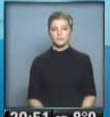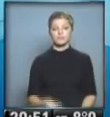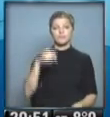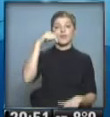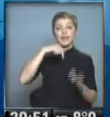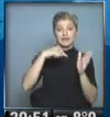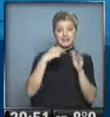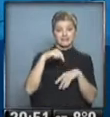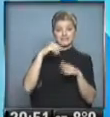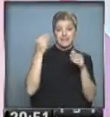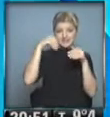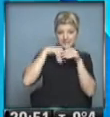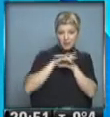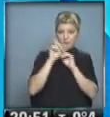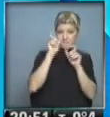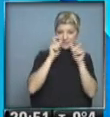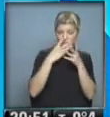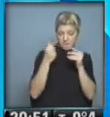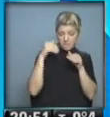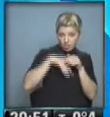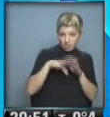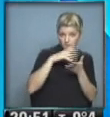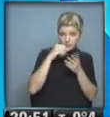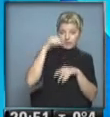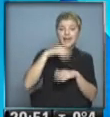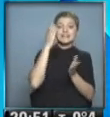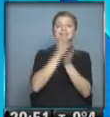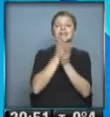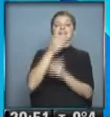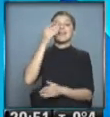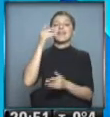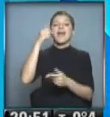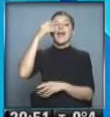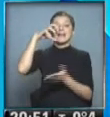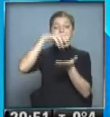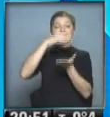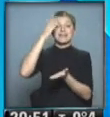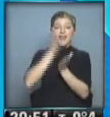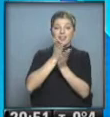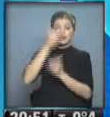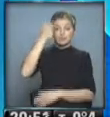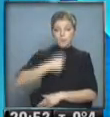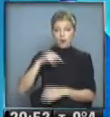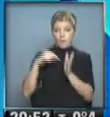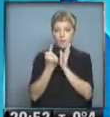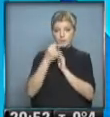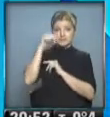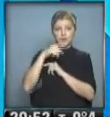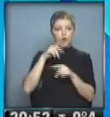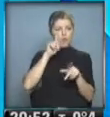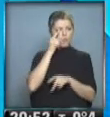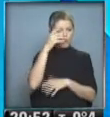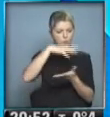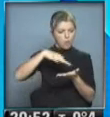Entierros clandestinos La Secretaría de Derechos Humanos de la provincia denunció el hallazgo de un lugar que habría